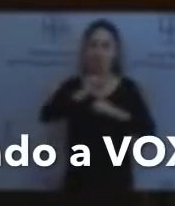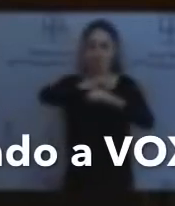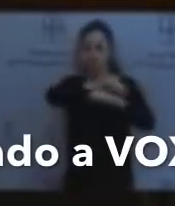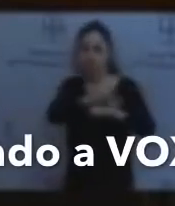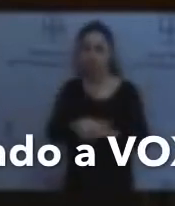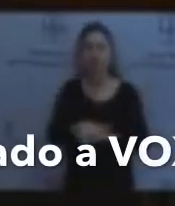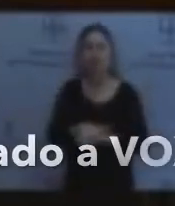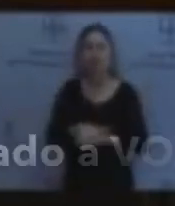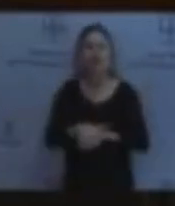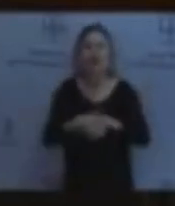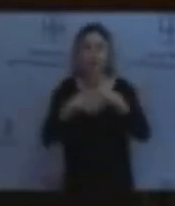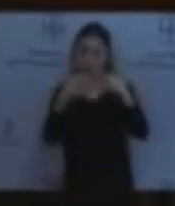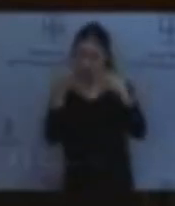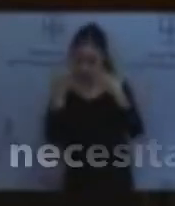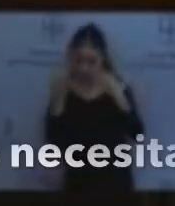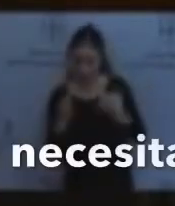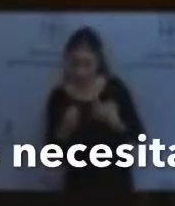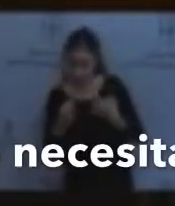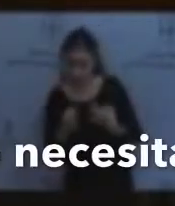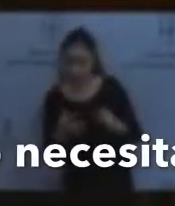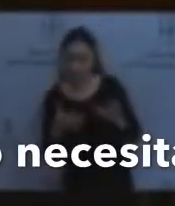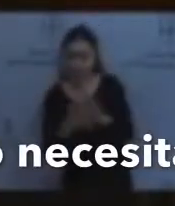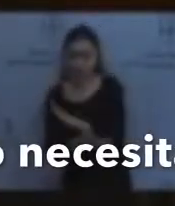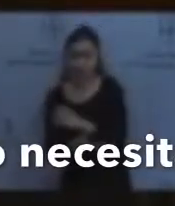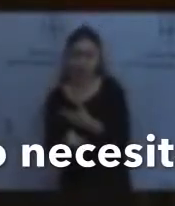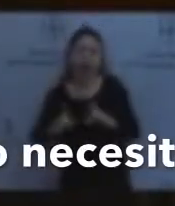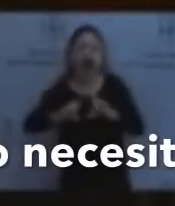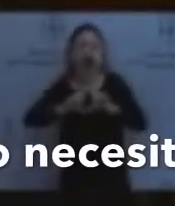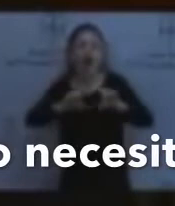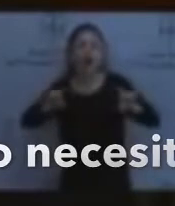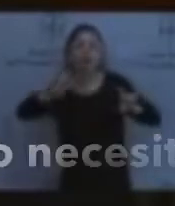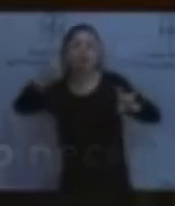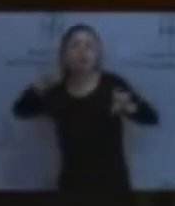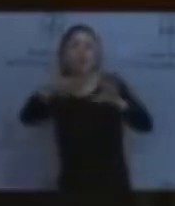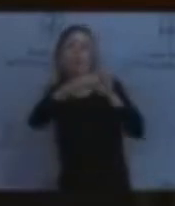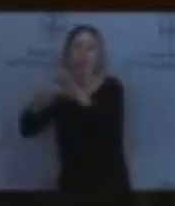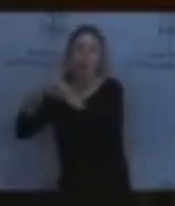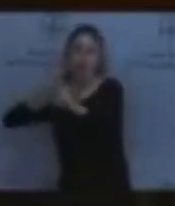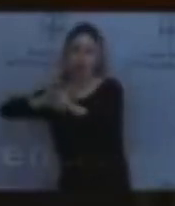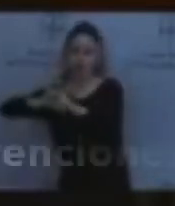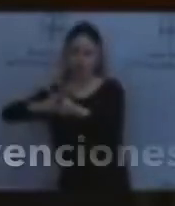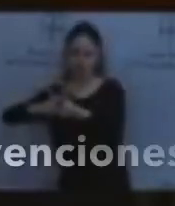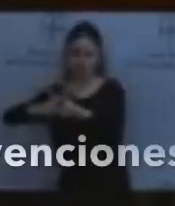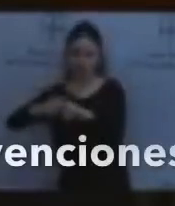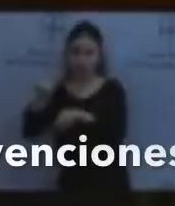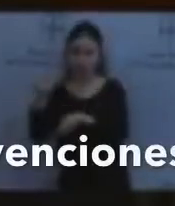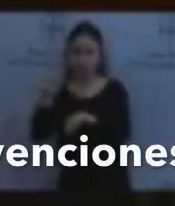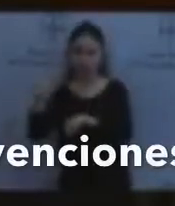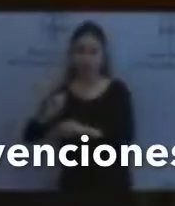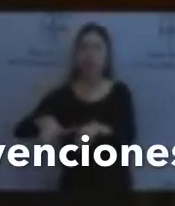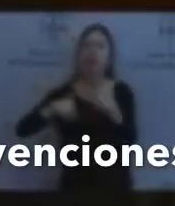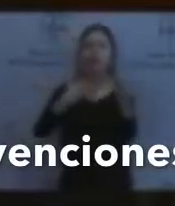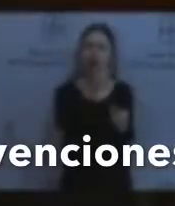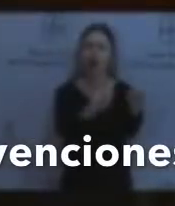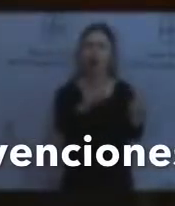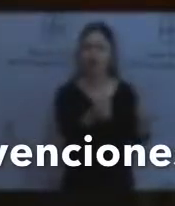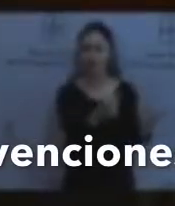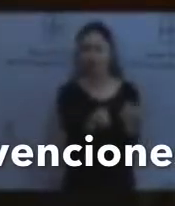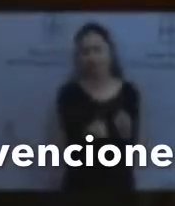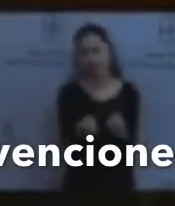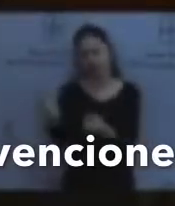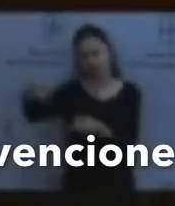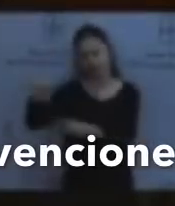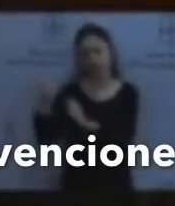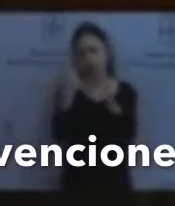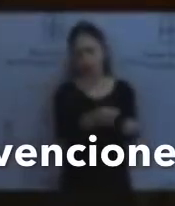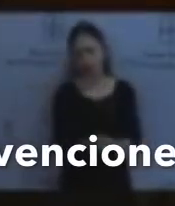chiringuito más vinculado a Vox. Mejor habían donado ese dinero a quien lo necesitaba. No me extiendo más, pero